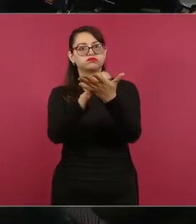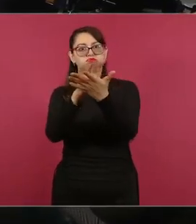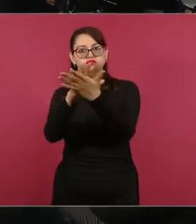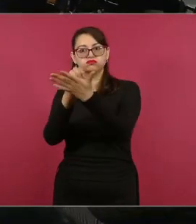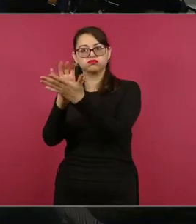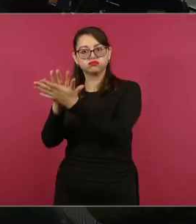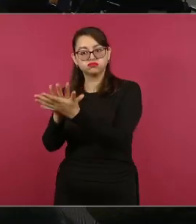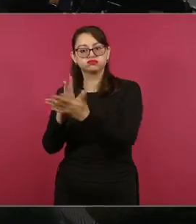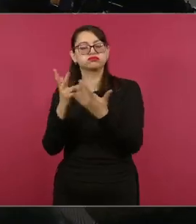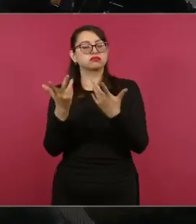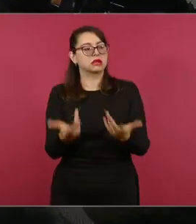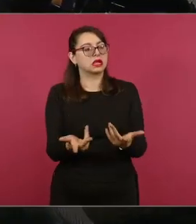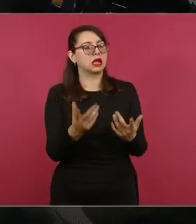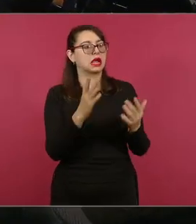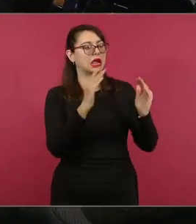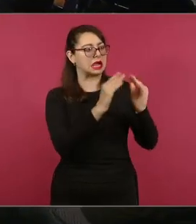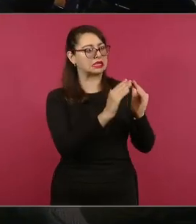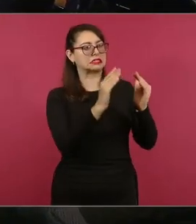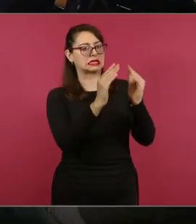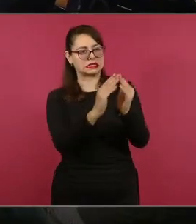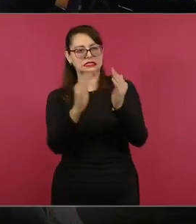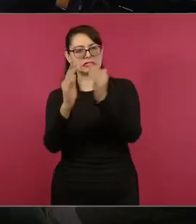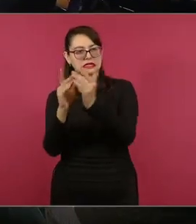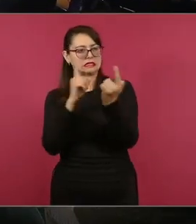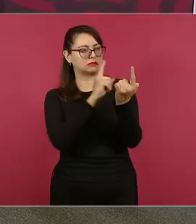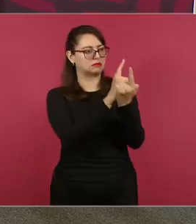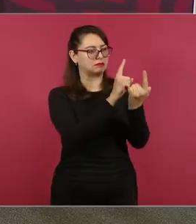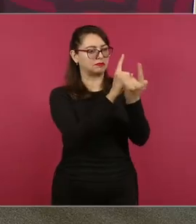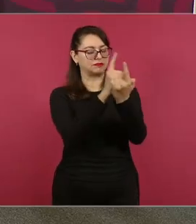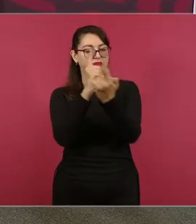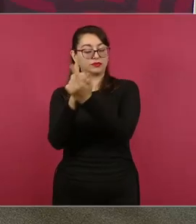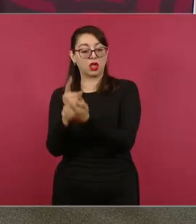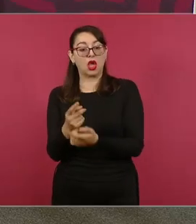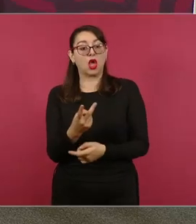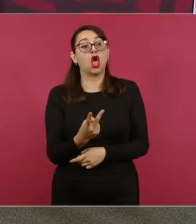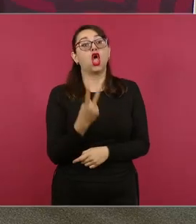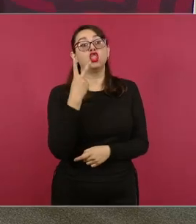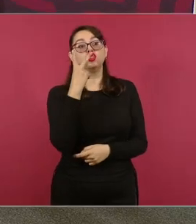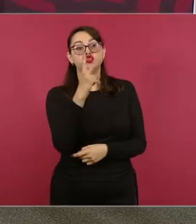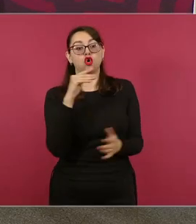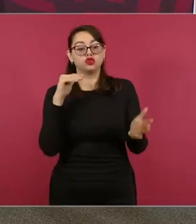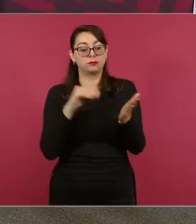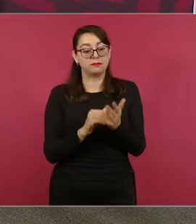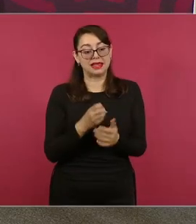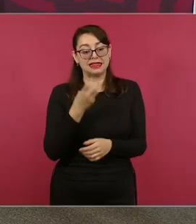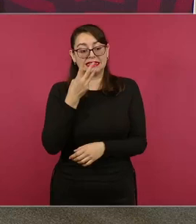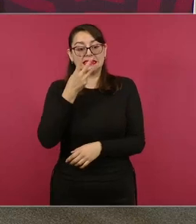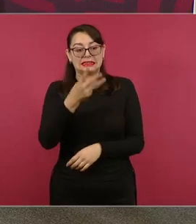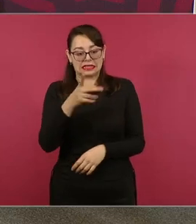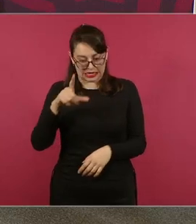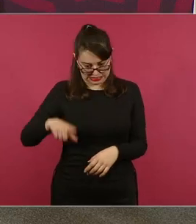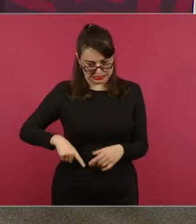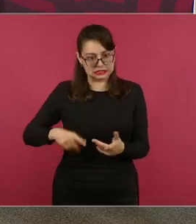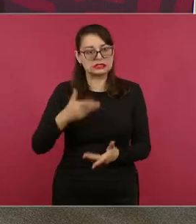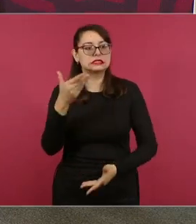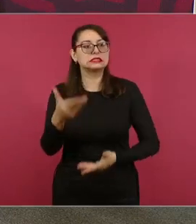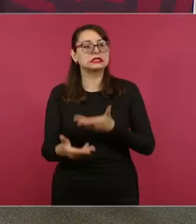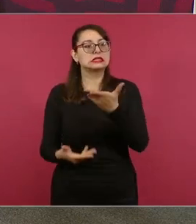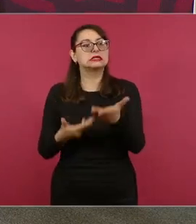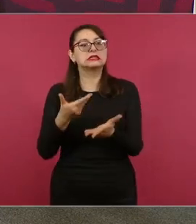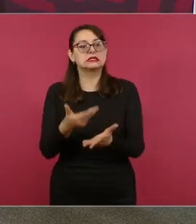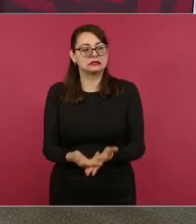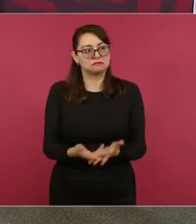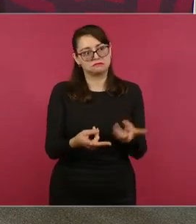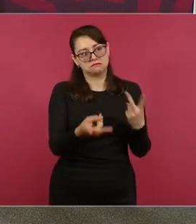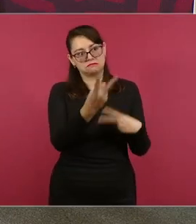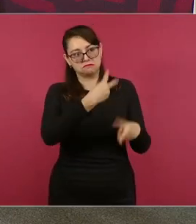tarea casa por casa. Ya se encuentran dos mil tres servidores de la nación en territorio, coordinados